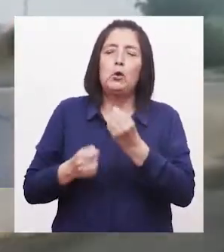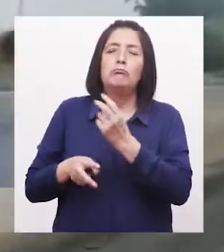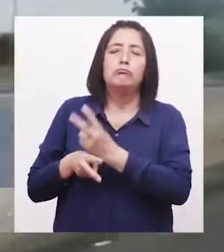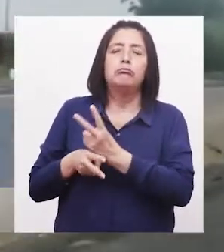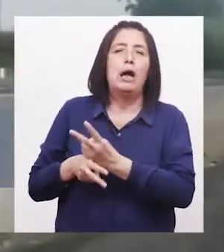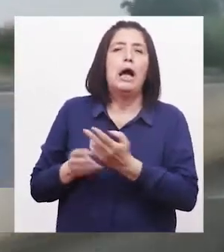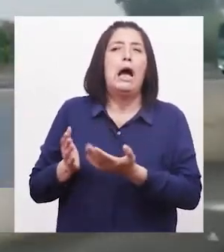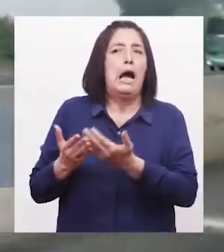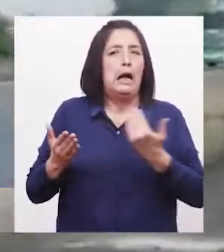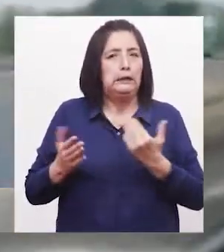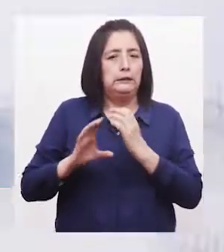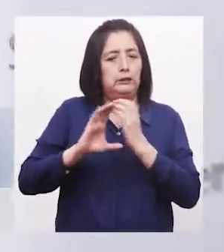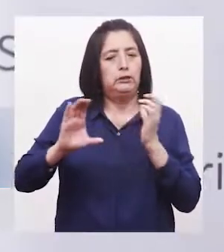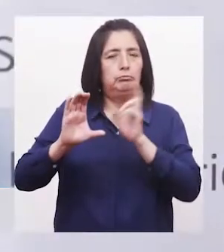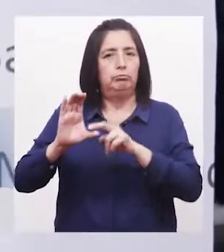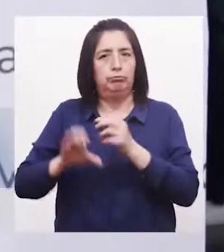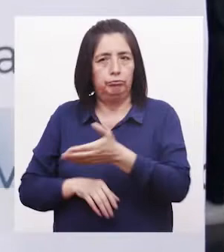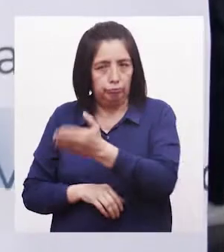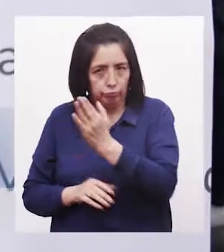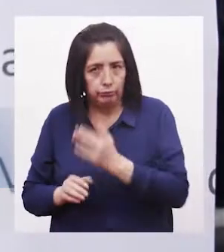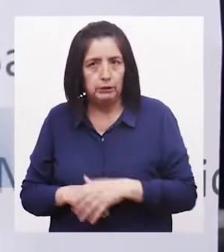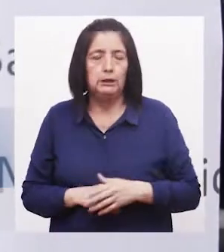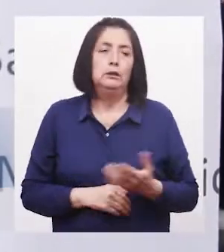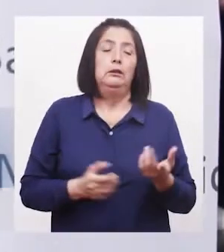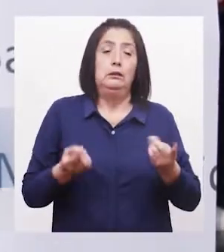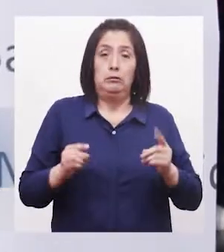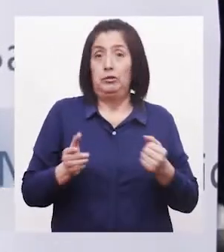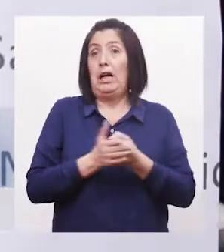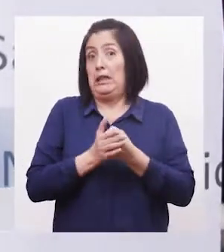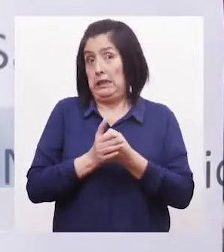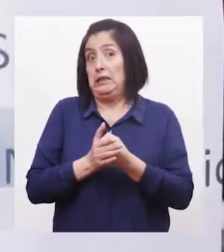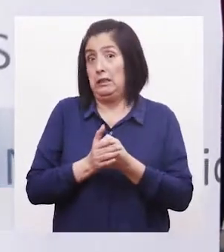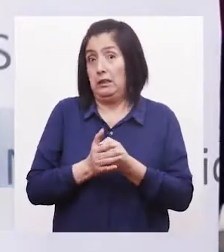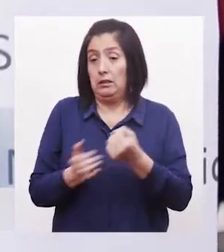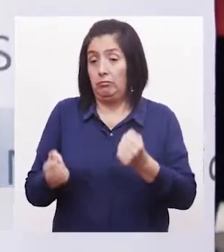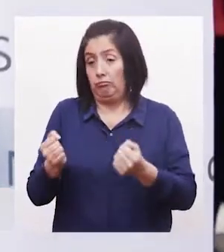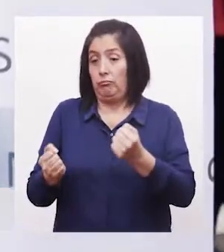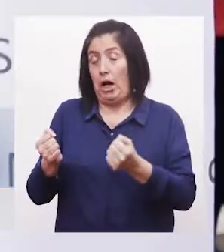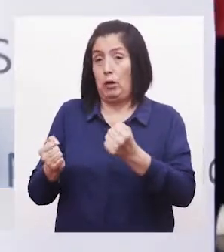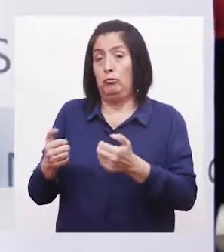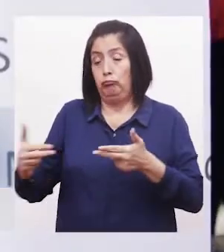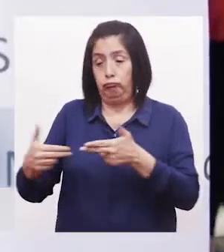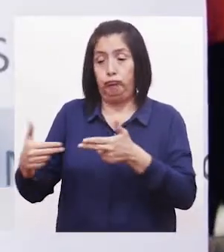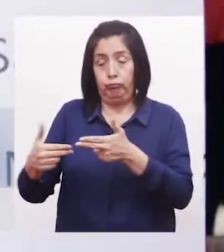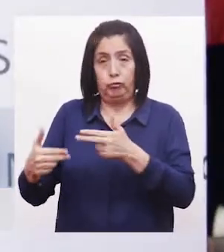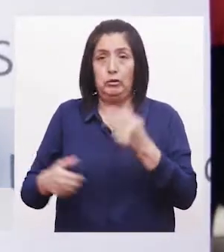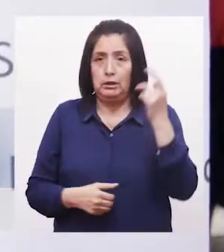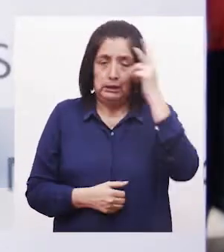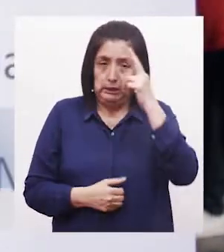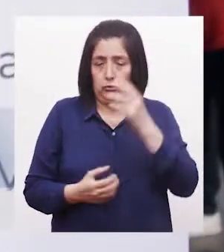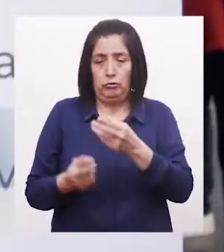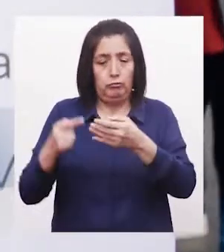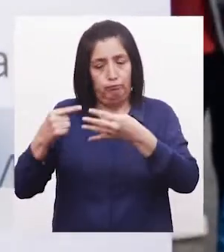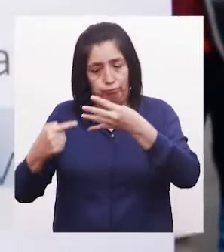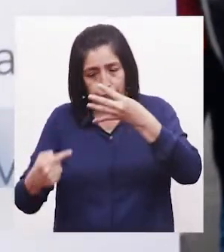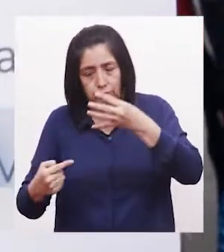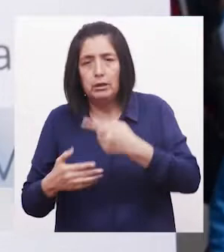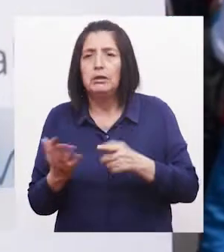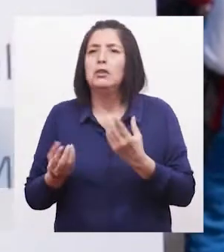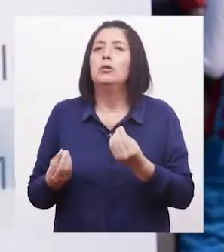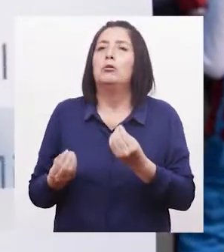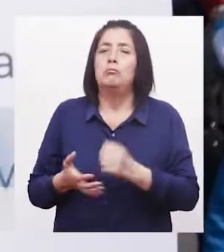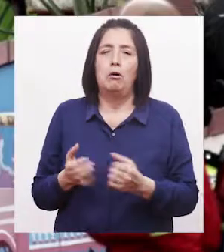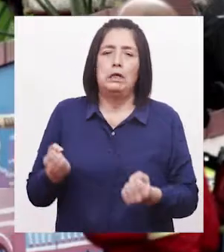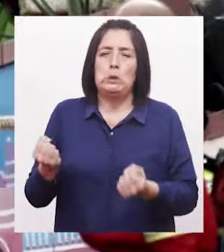antes de viajar Los accidentes de tránsito tienen múltiples causas Pero las principales están asociadas al